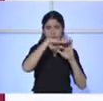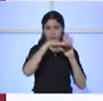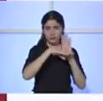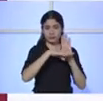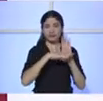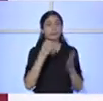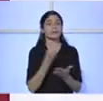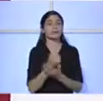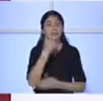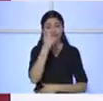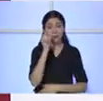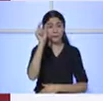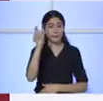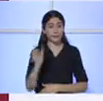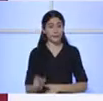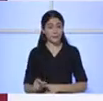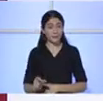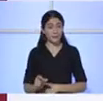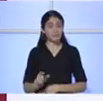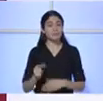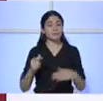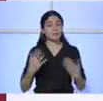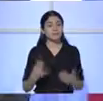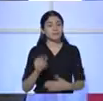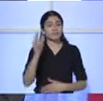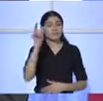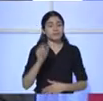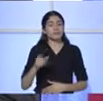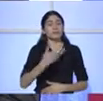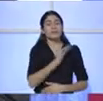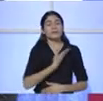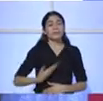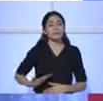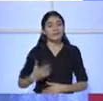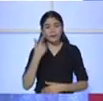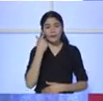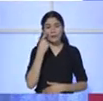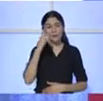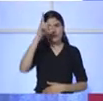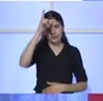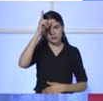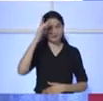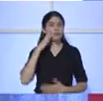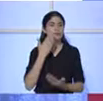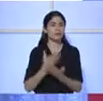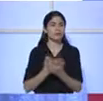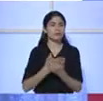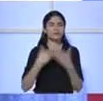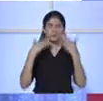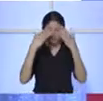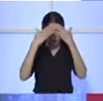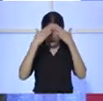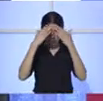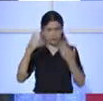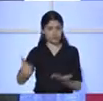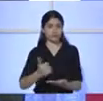la jornada de hoy el Procurador General de la República, el doctor Cisio Ocosia, que nos acompaña con propuestas diferentes. Doctor, gracias por compartir con nosotros en